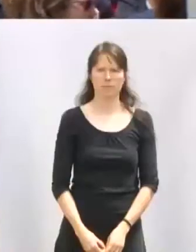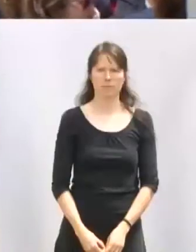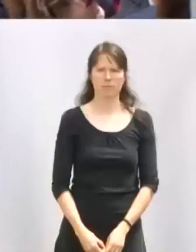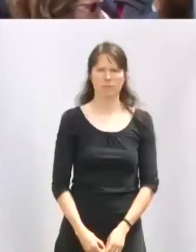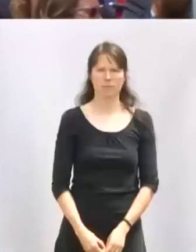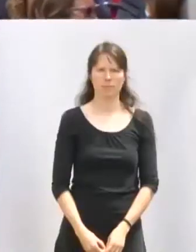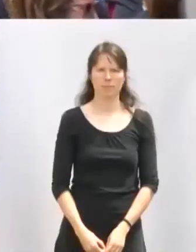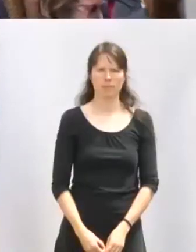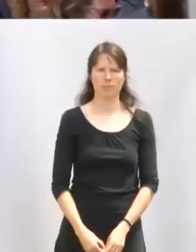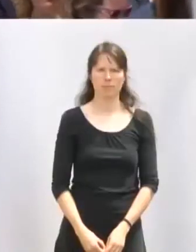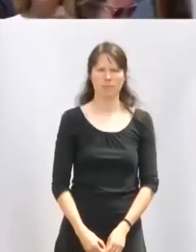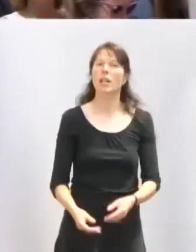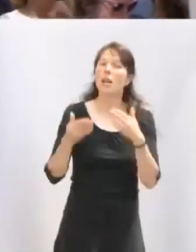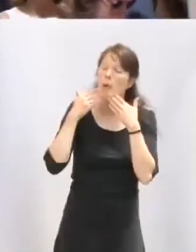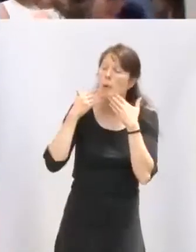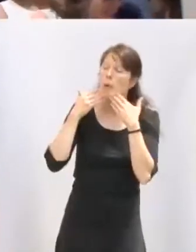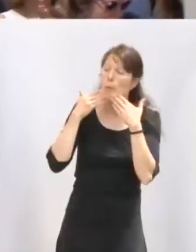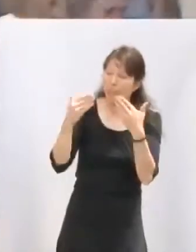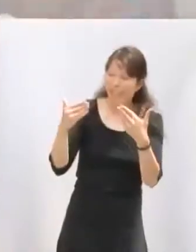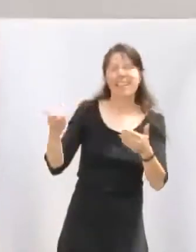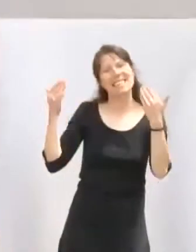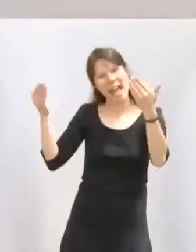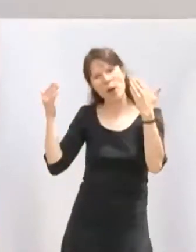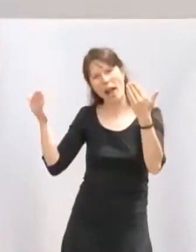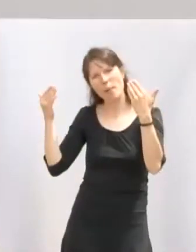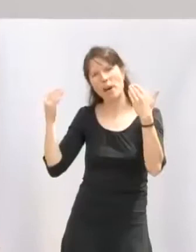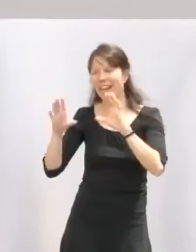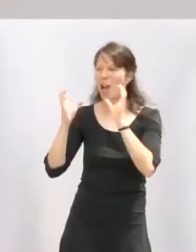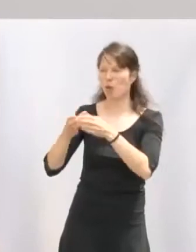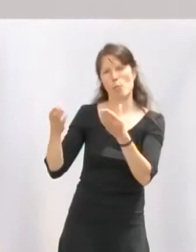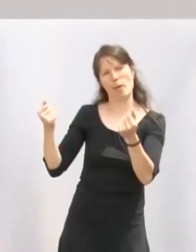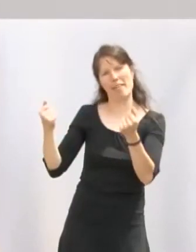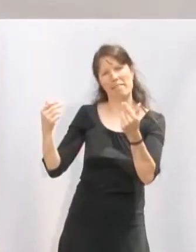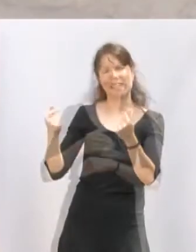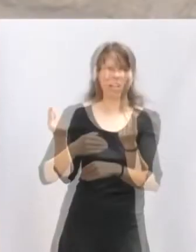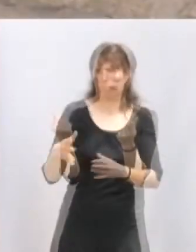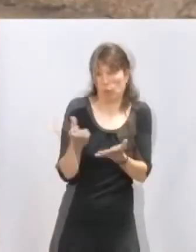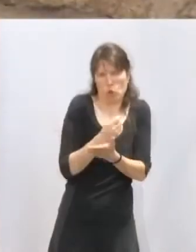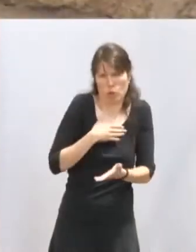Muchísimas gracias José Ángel y enhorabuena al grupo de danzas de Logroño.